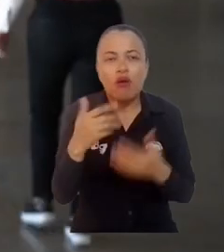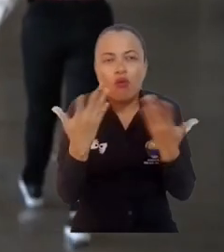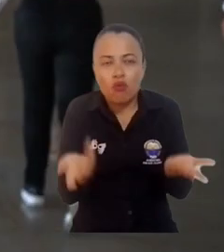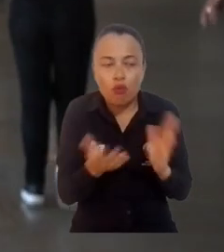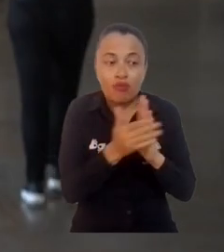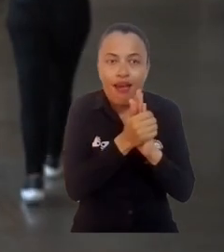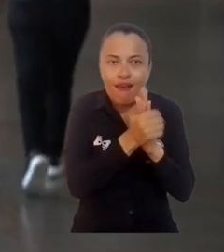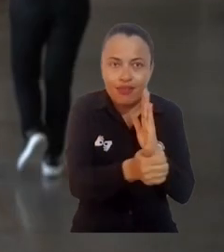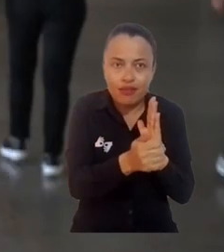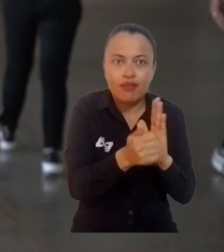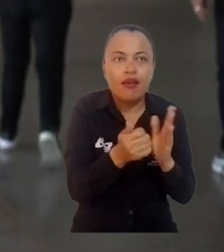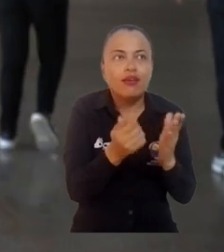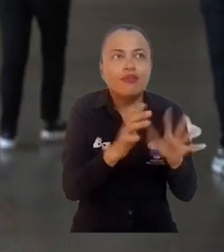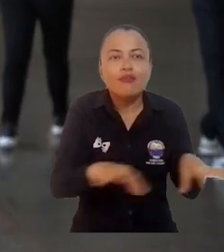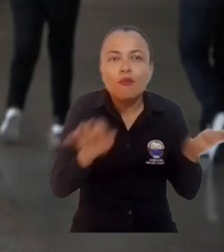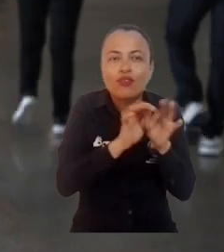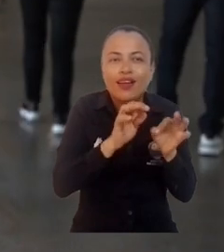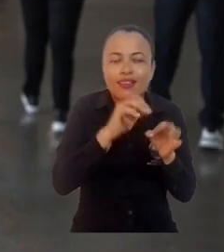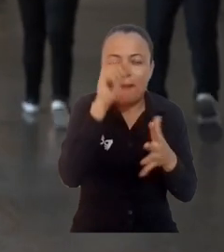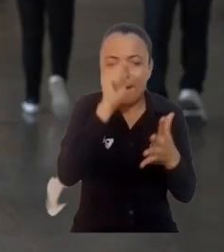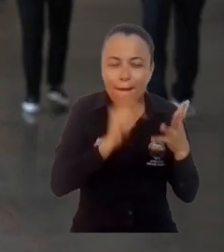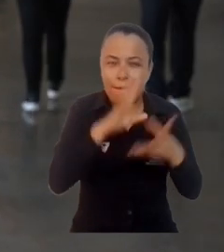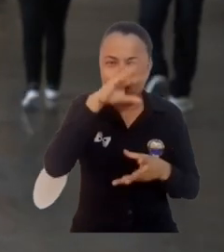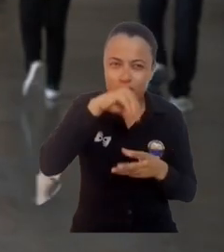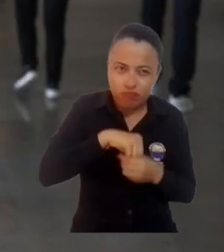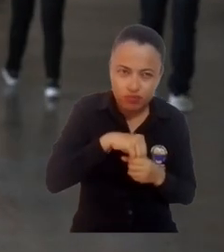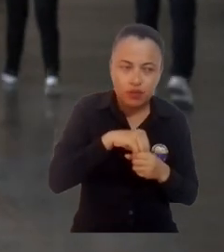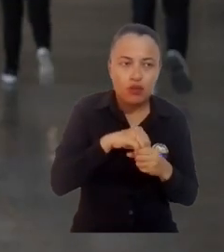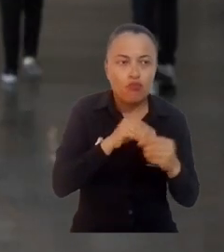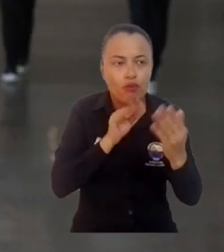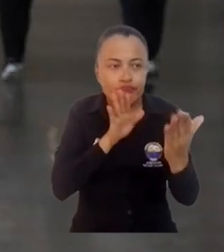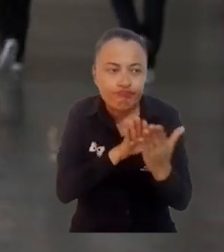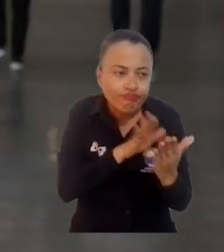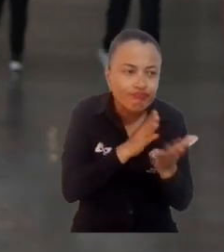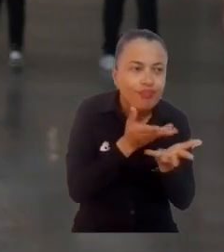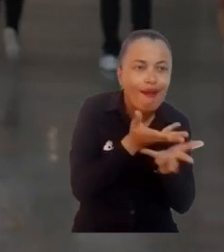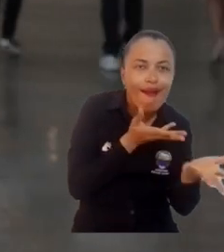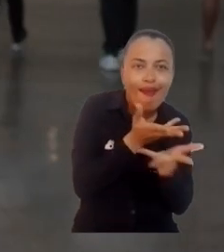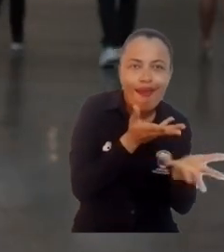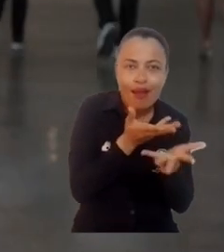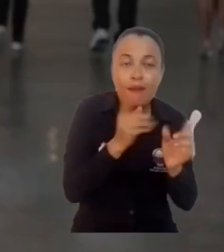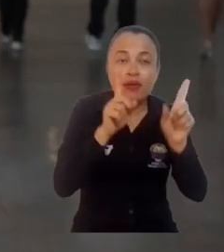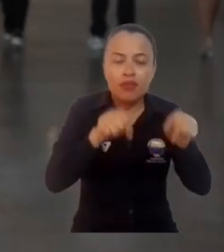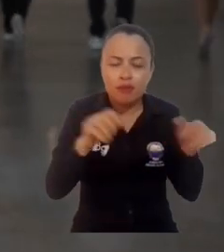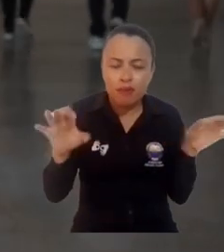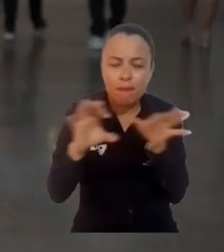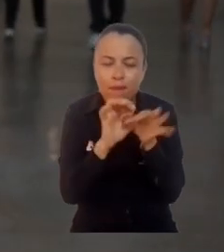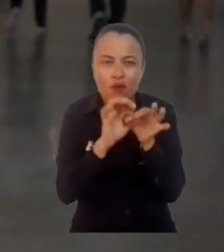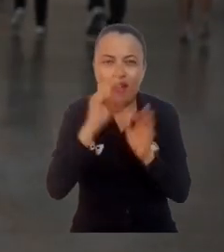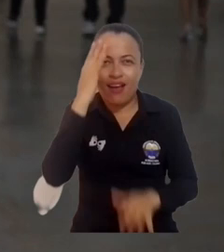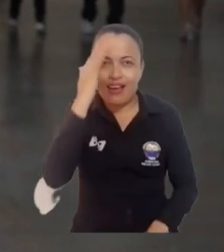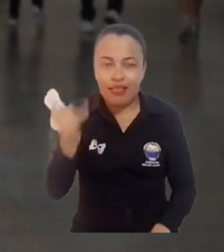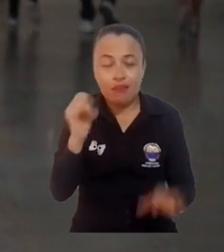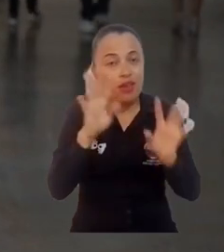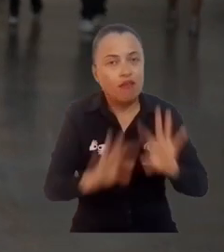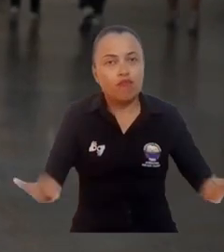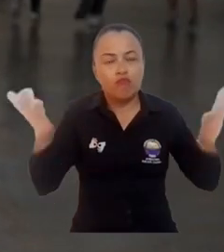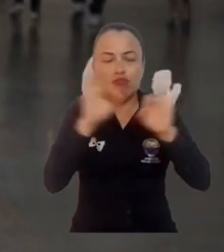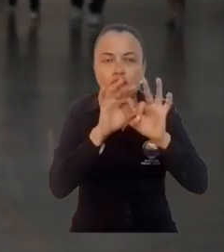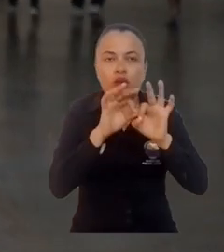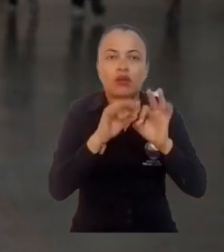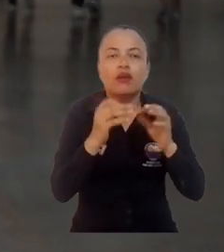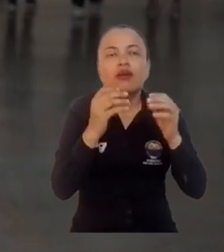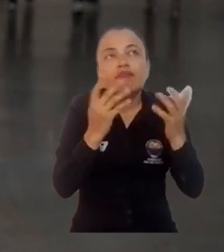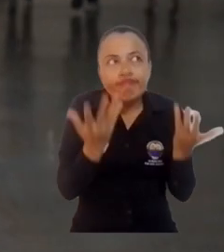en cuanto a ser muy cercana y demás, pero articularlo con la parte académica es realmente lo fundamental. Entonces, primero